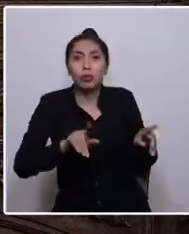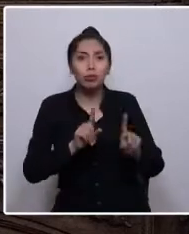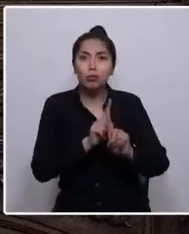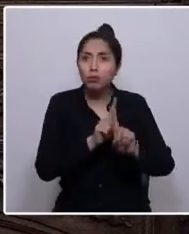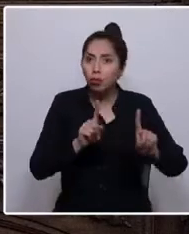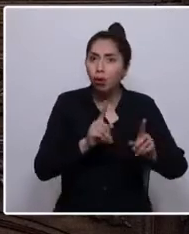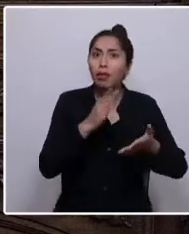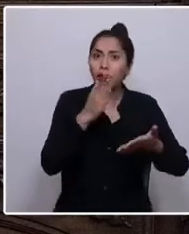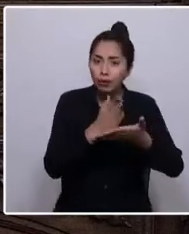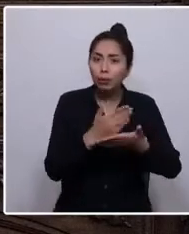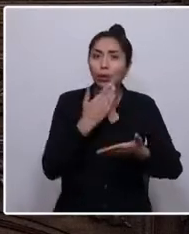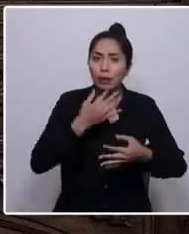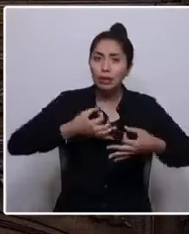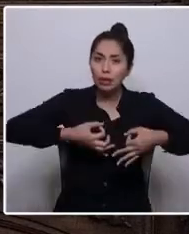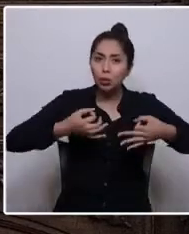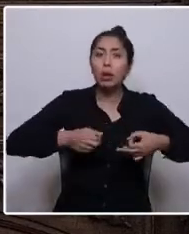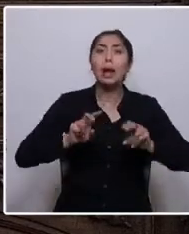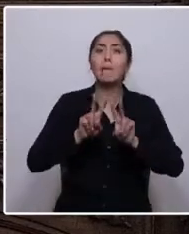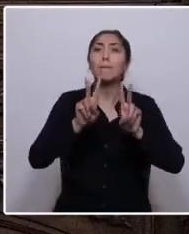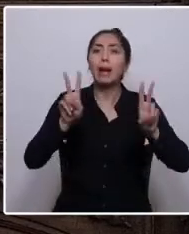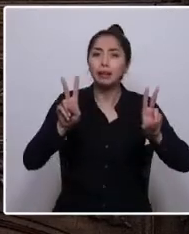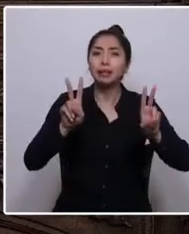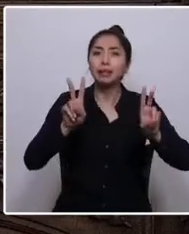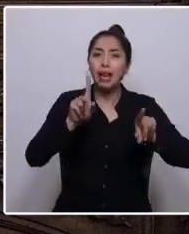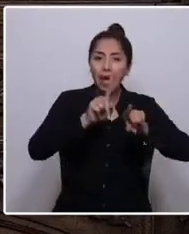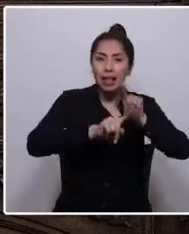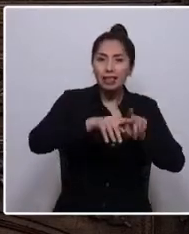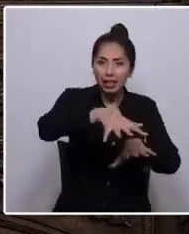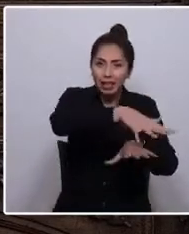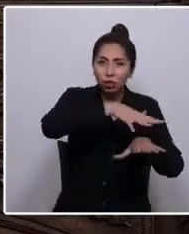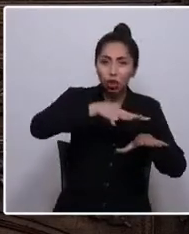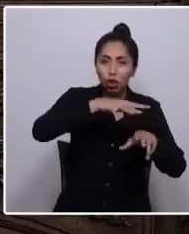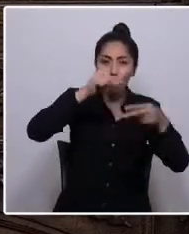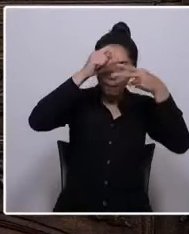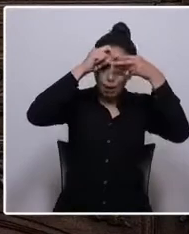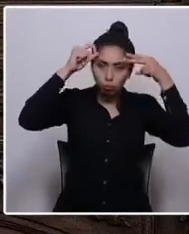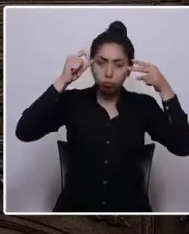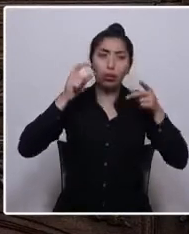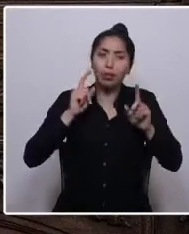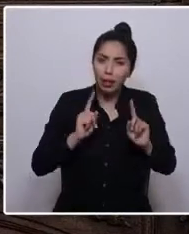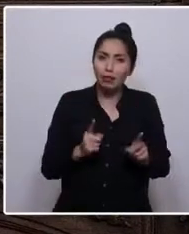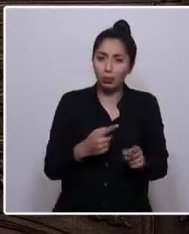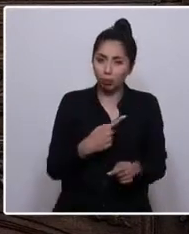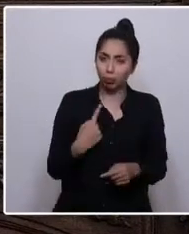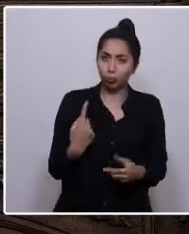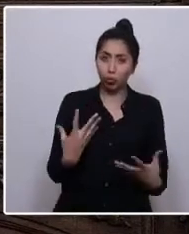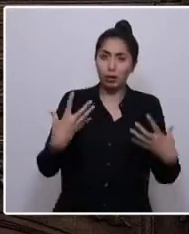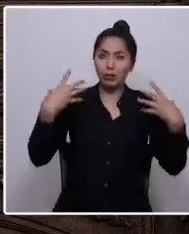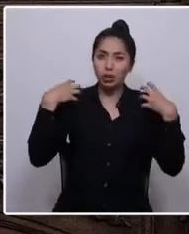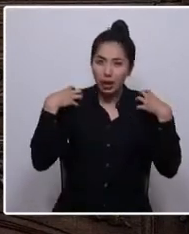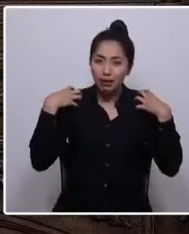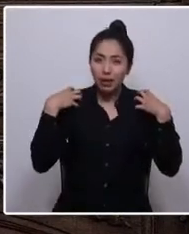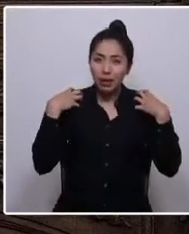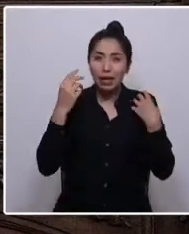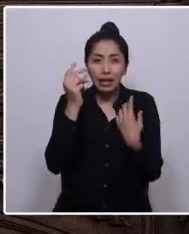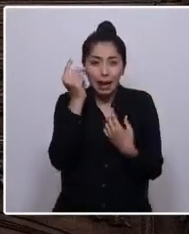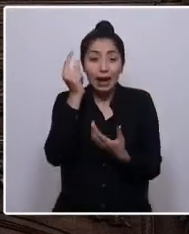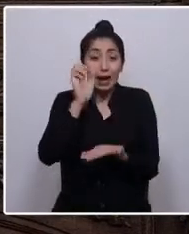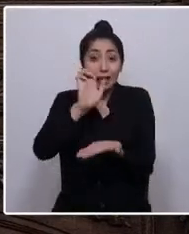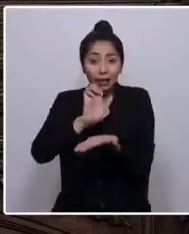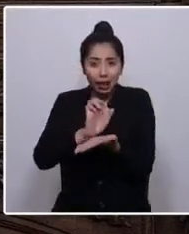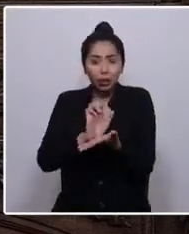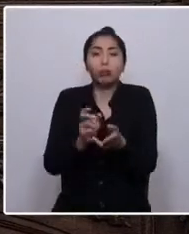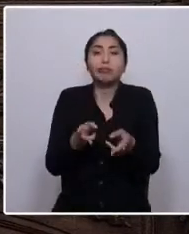la paz en el Gualmapu. Tenemos el deber de crear un Estado de derecho